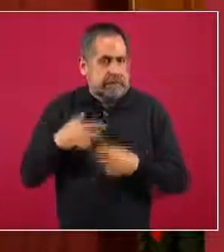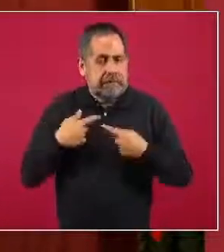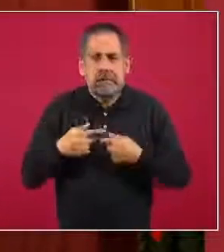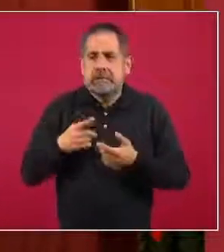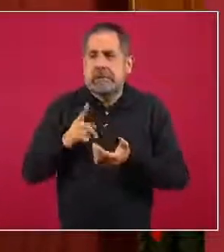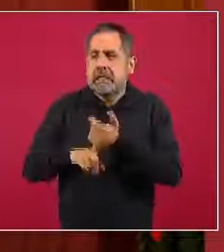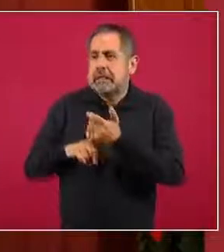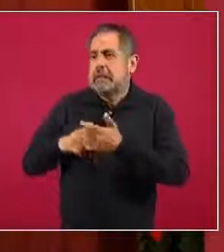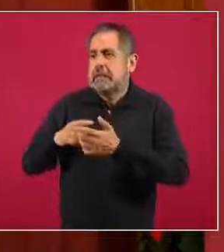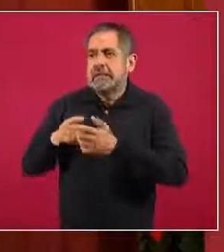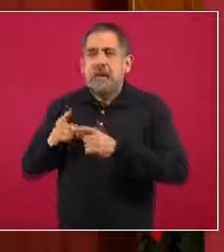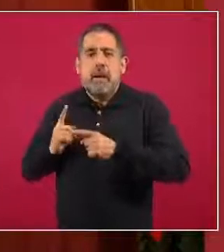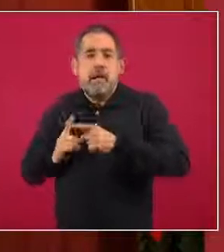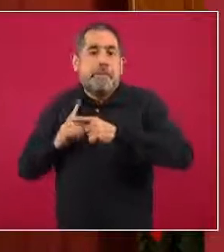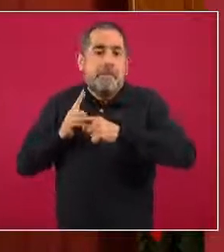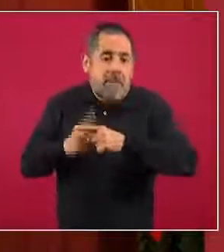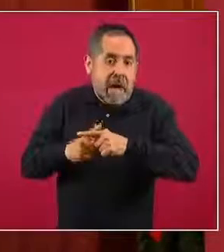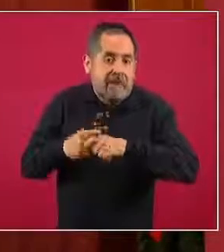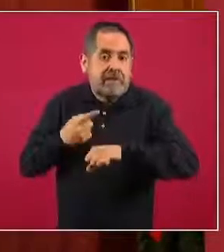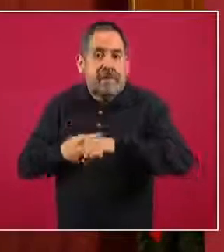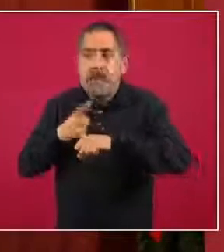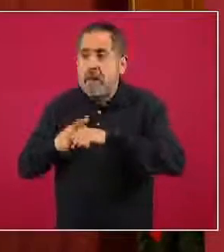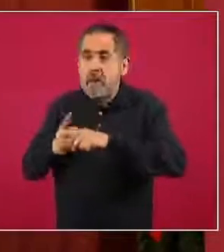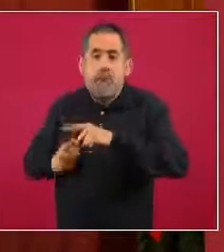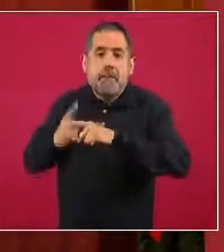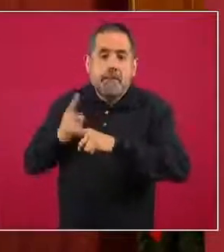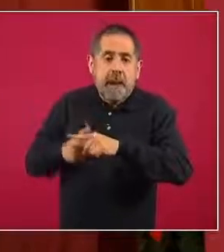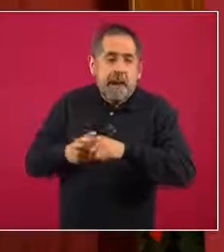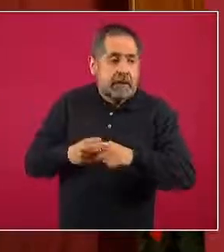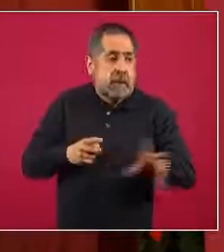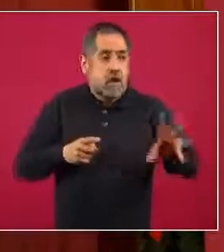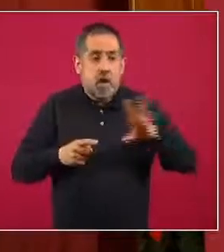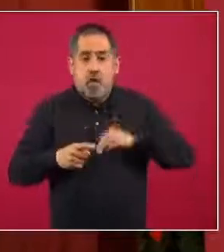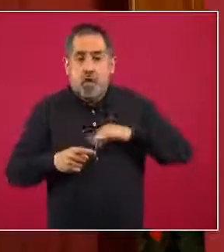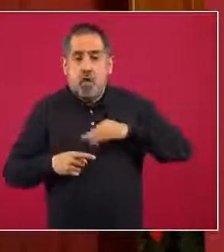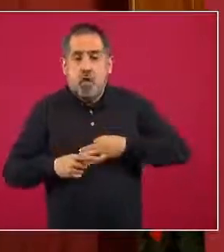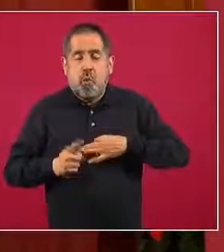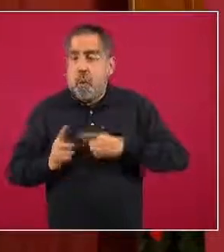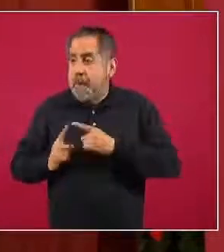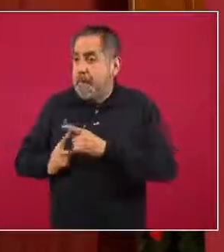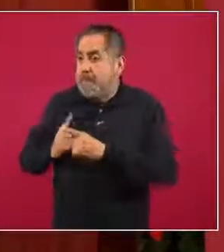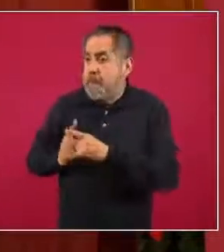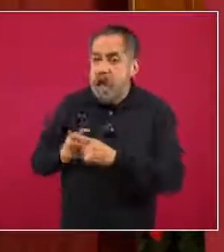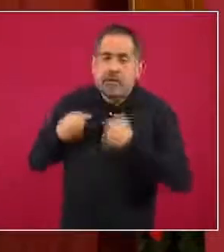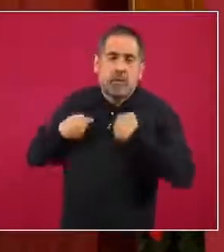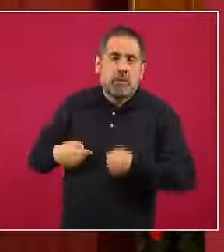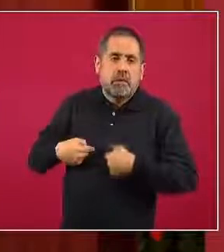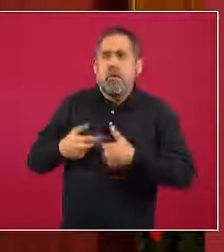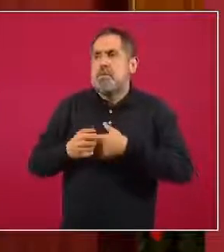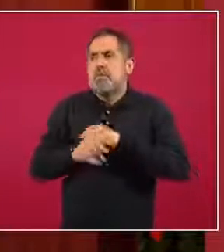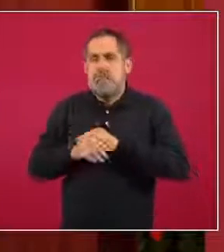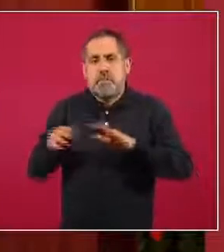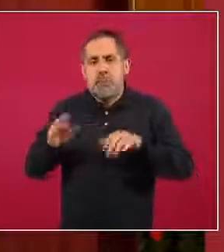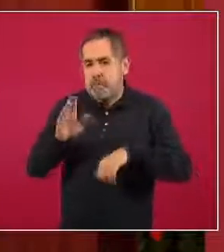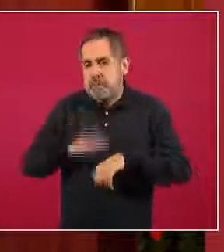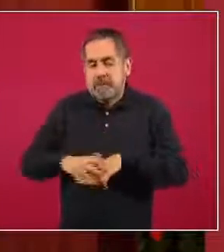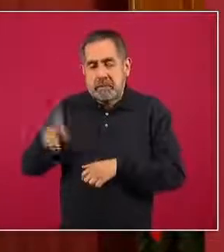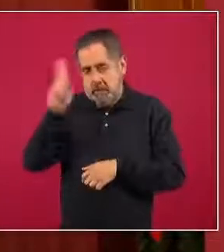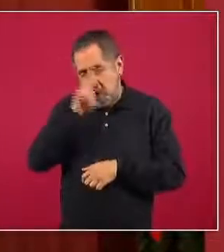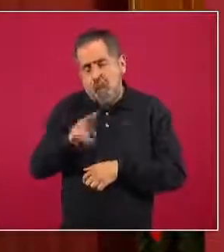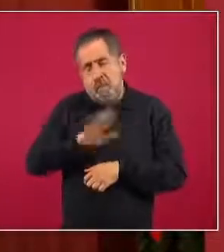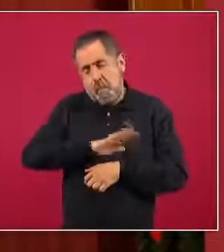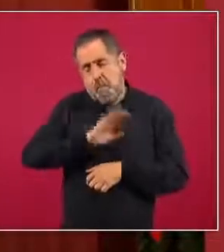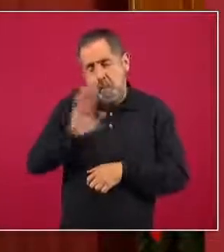factores de riesgo que contribuyen a la gravedad, la complicación de la enfermedad y a consecuencia de esto, las personas pueden